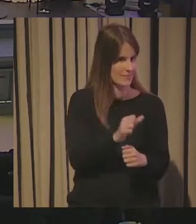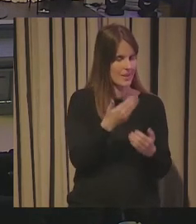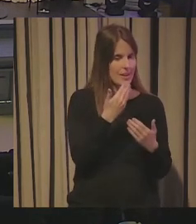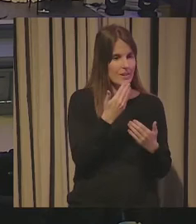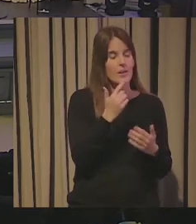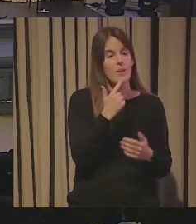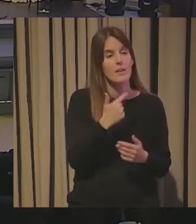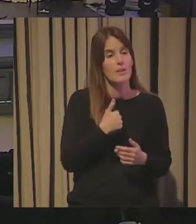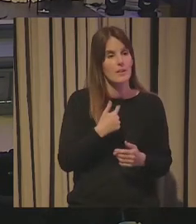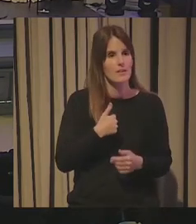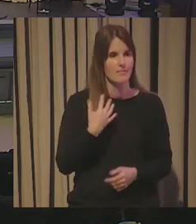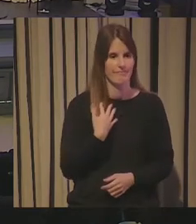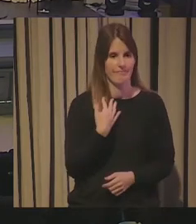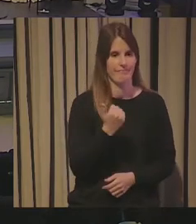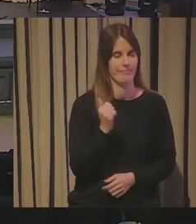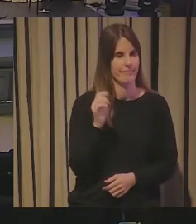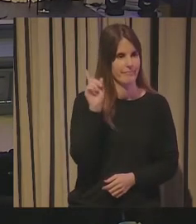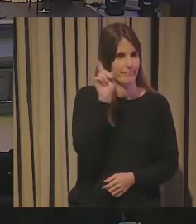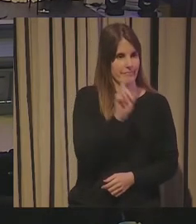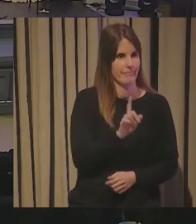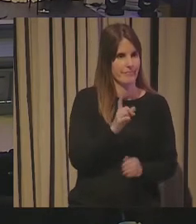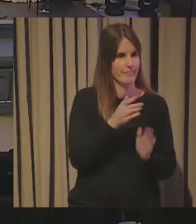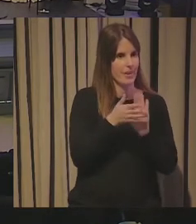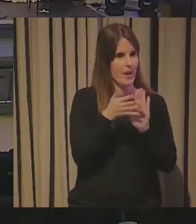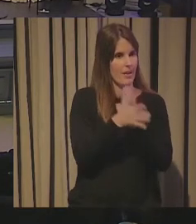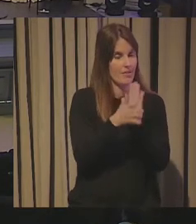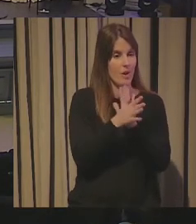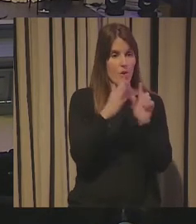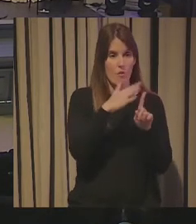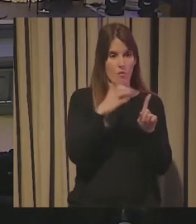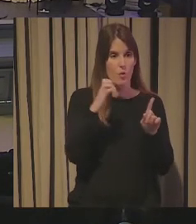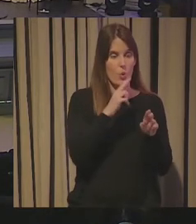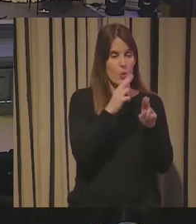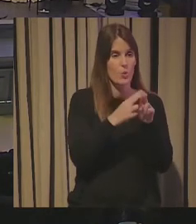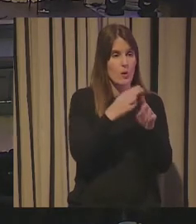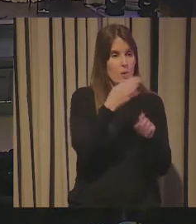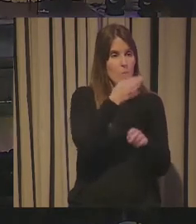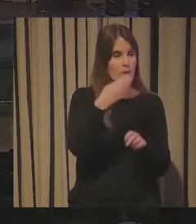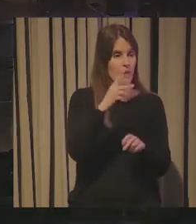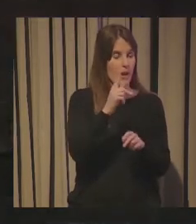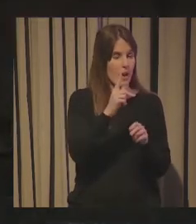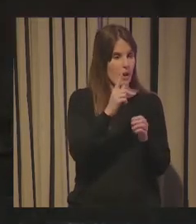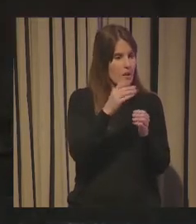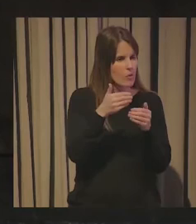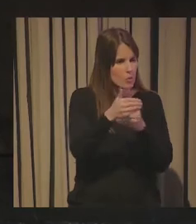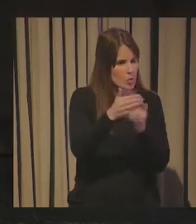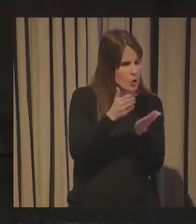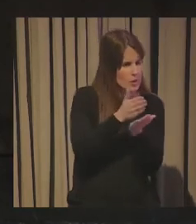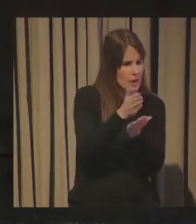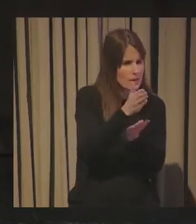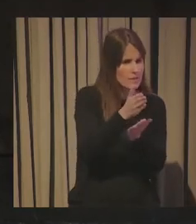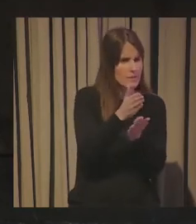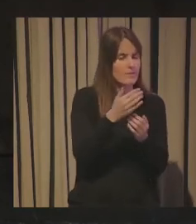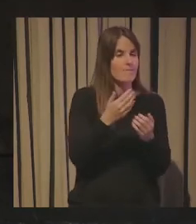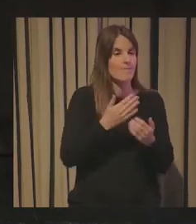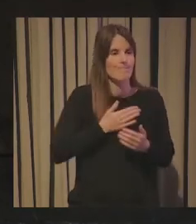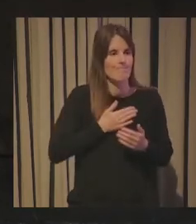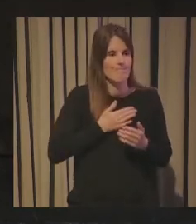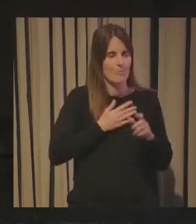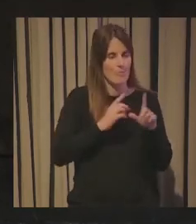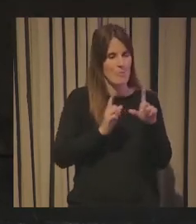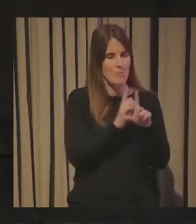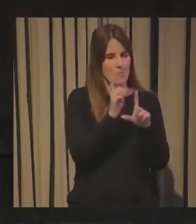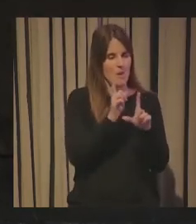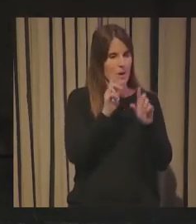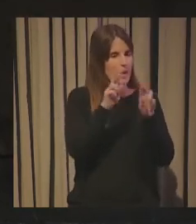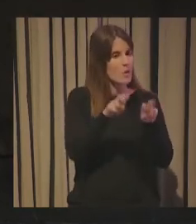vasco. Yo hablar en un sitio que se llama Bicatrends, entonces esto tiene que ir de tendencias de vigilancia de futuro, ¿no? ¿Qué es esto del mapa de innovación? Bueno, pues para